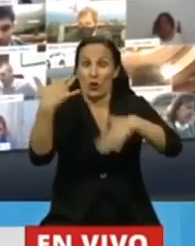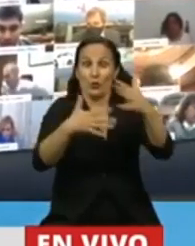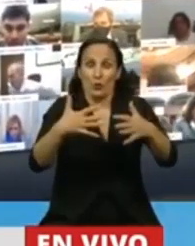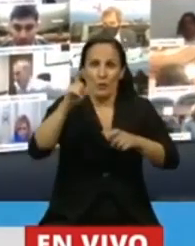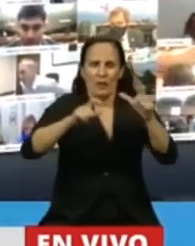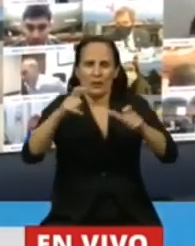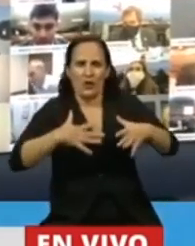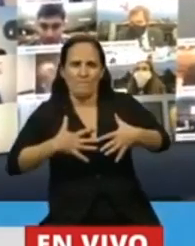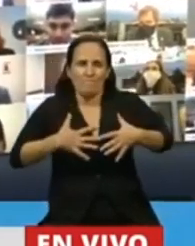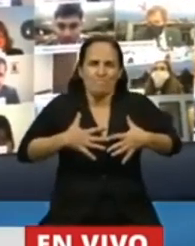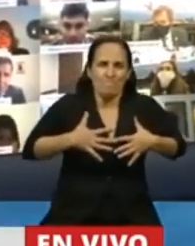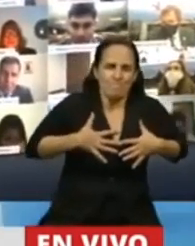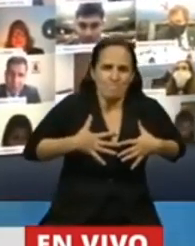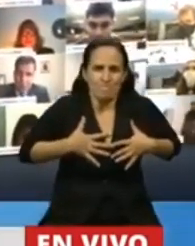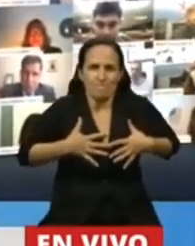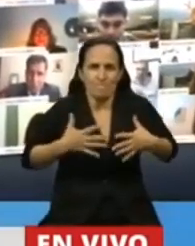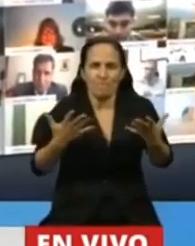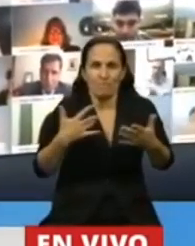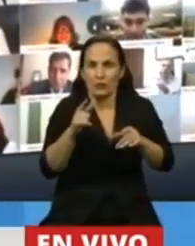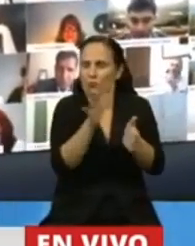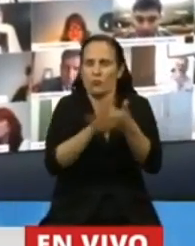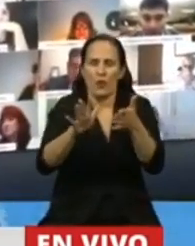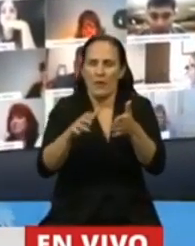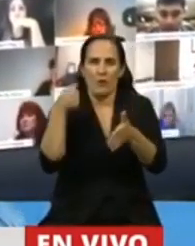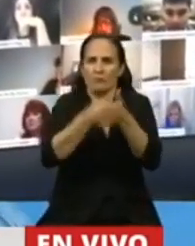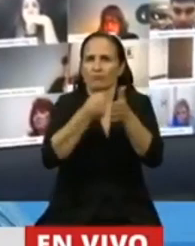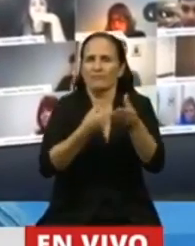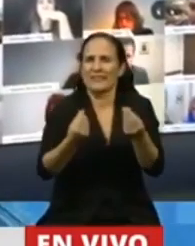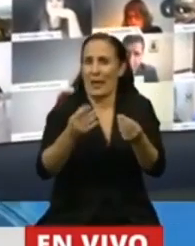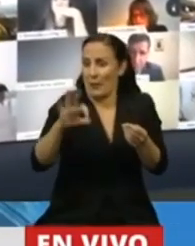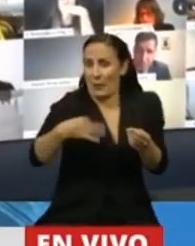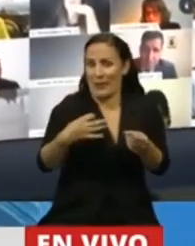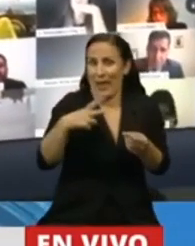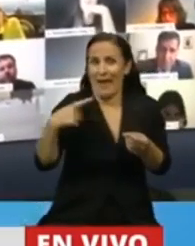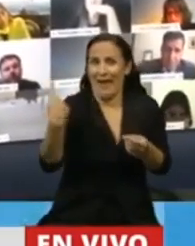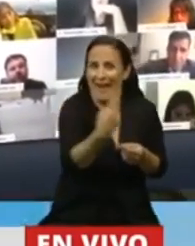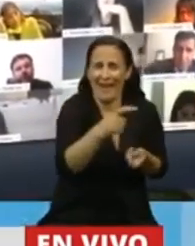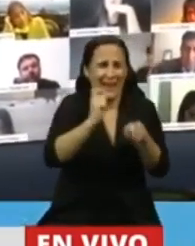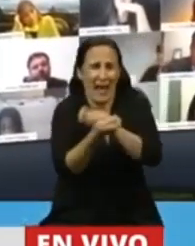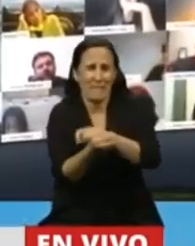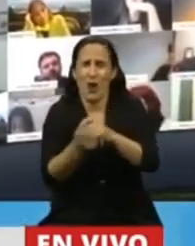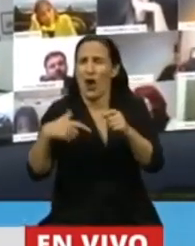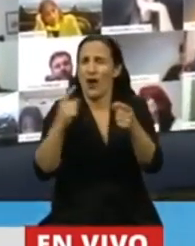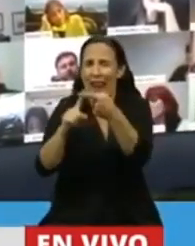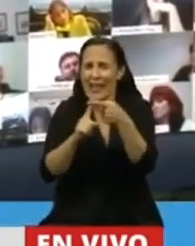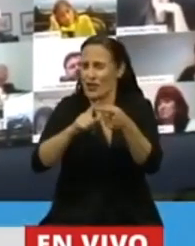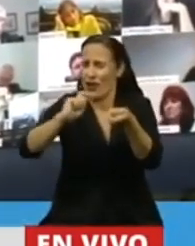desafío. Fíjense lo que cambió. La vida personal, las relaciones sociales, la interpersonal.